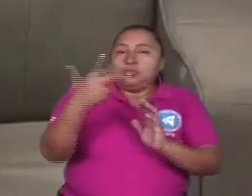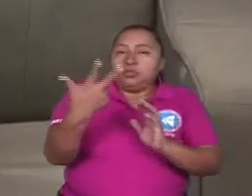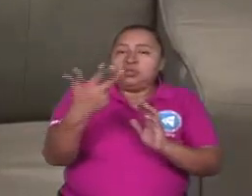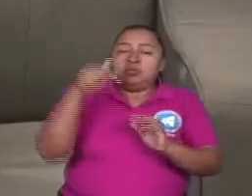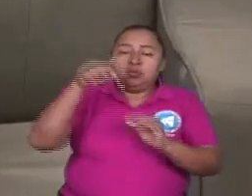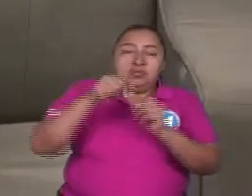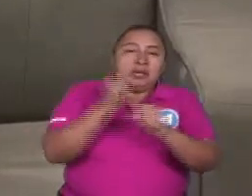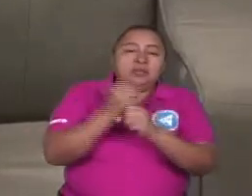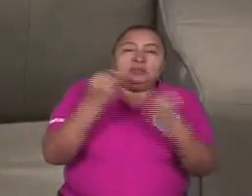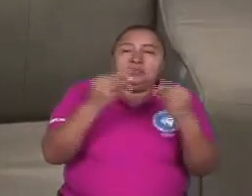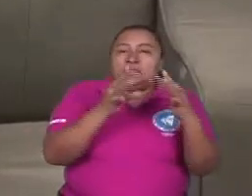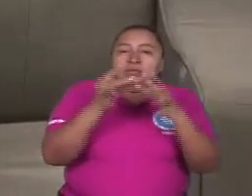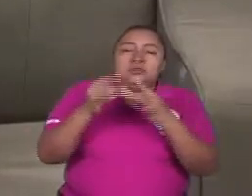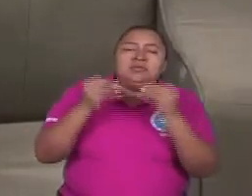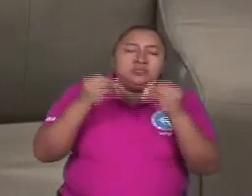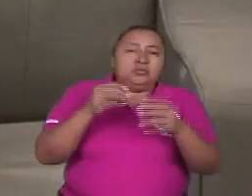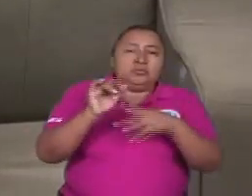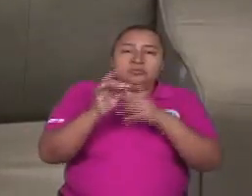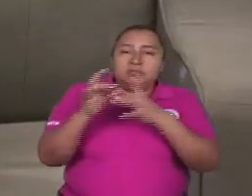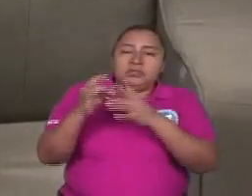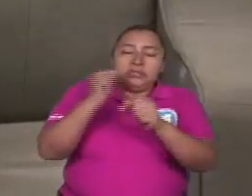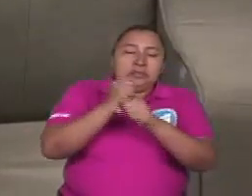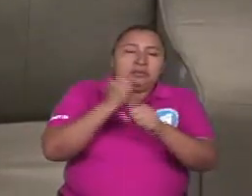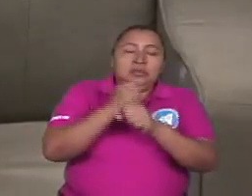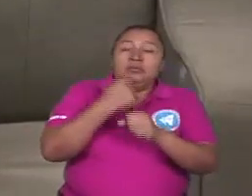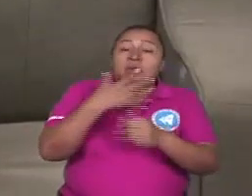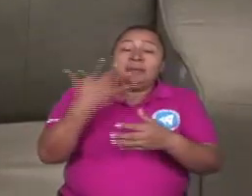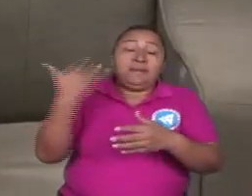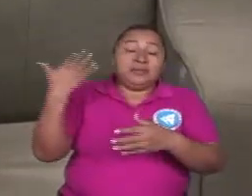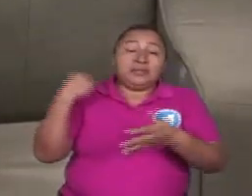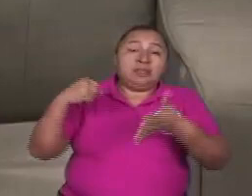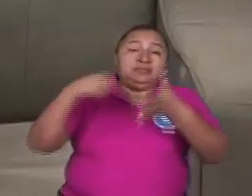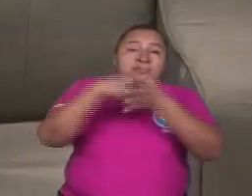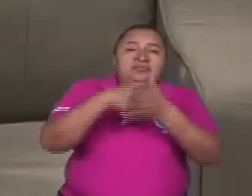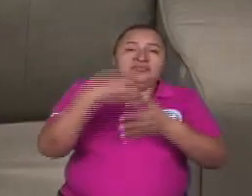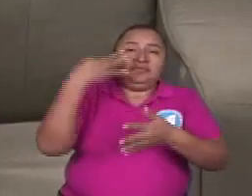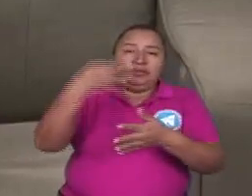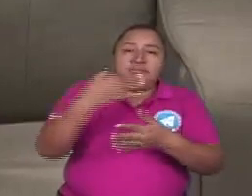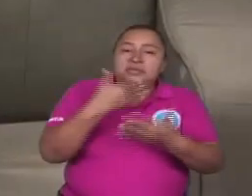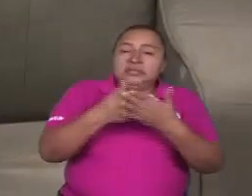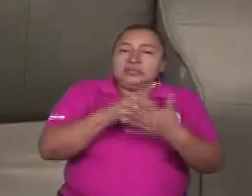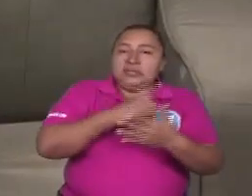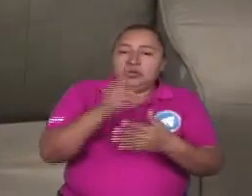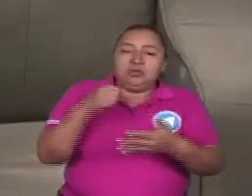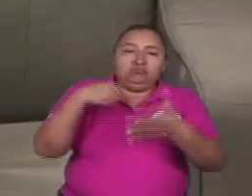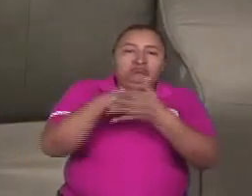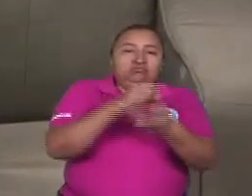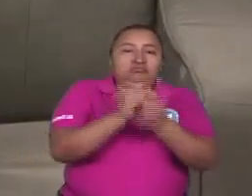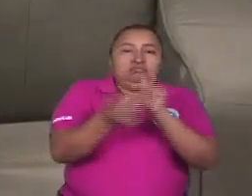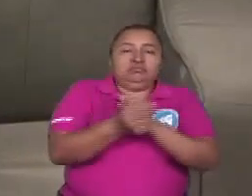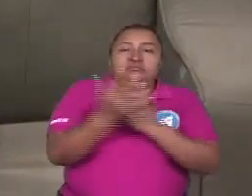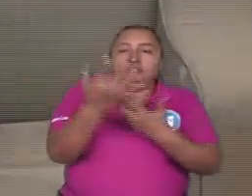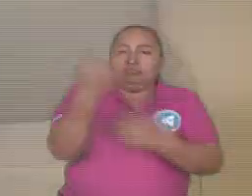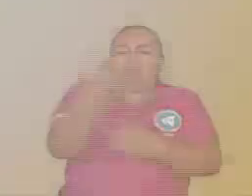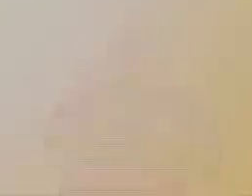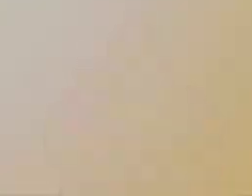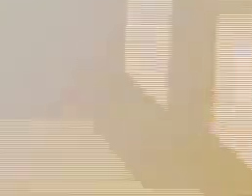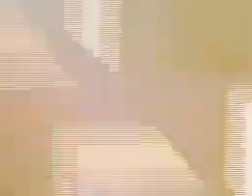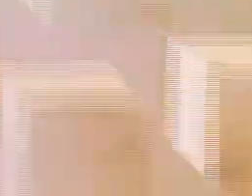un año muy especial con bastantes particularidades debido al intento fallido, gracias a Dios, de golpe de Estado. Ya volvemos.